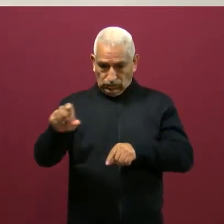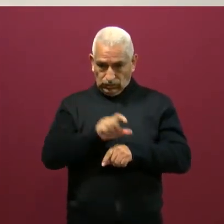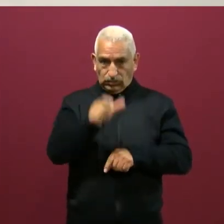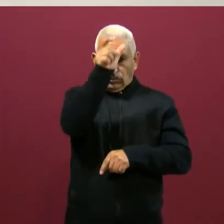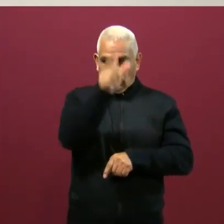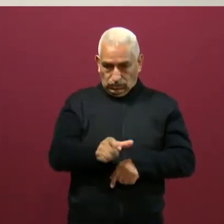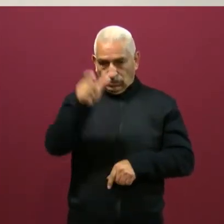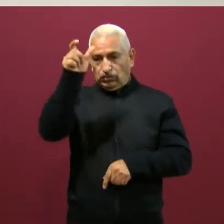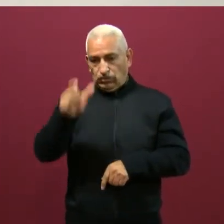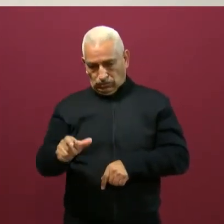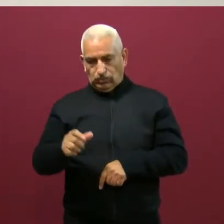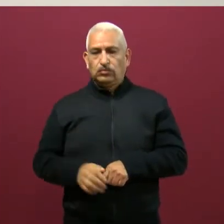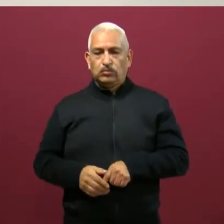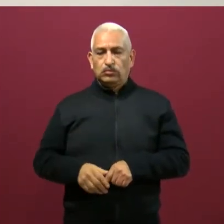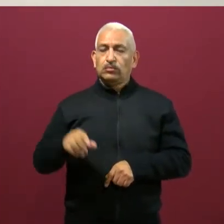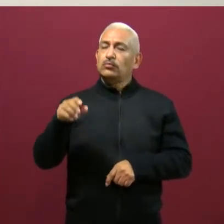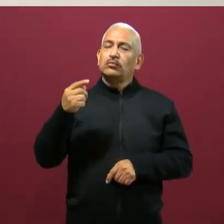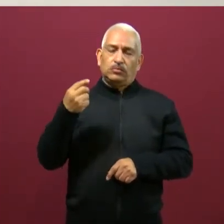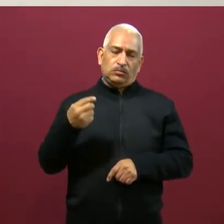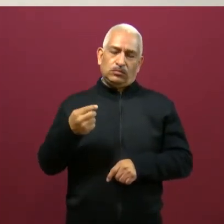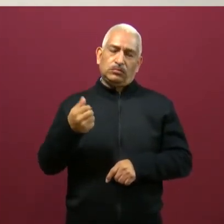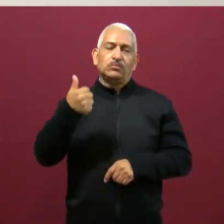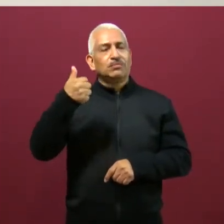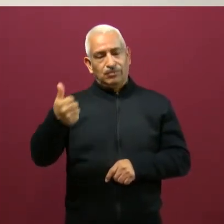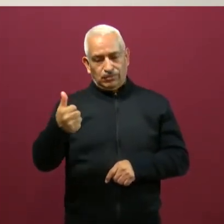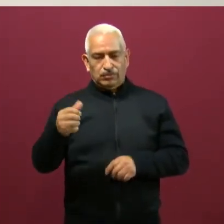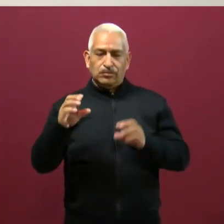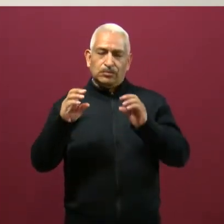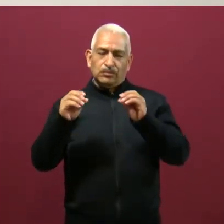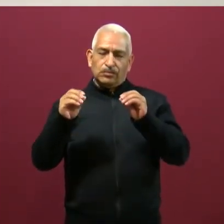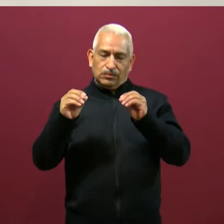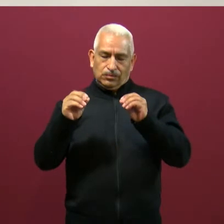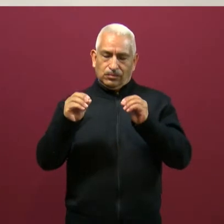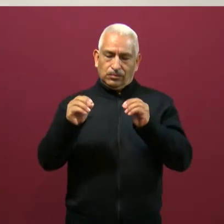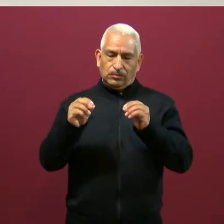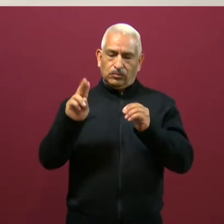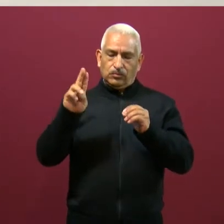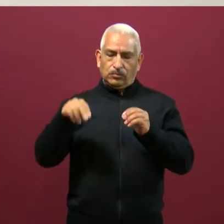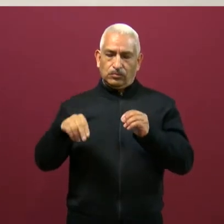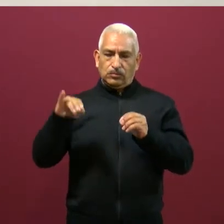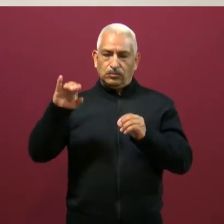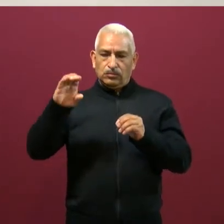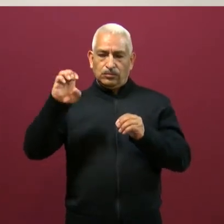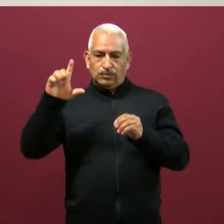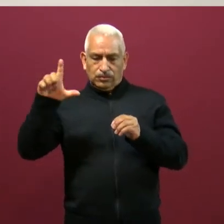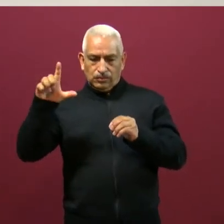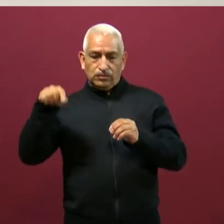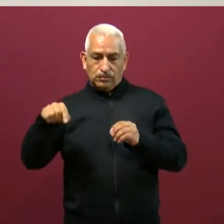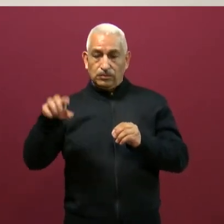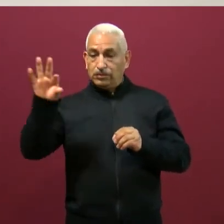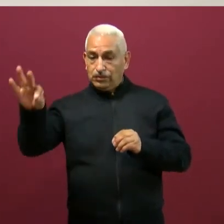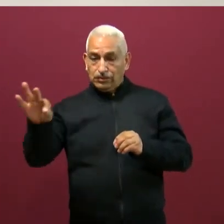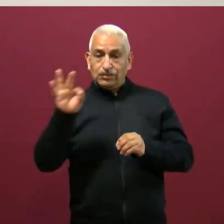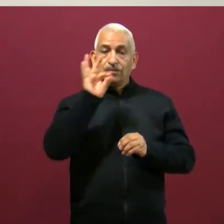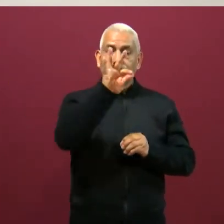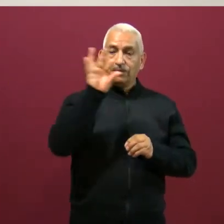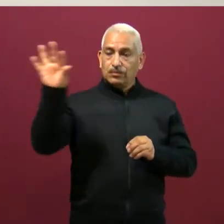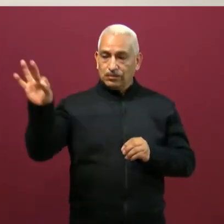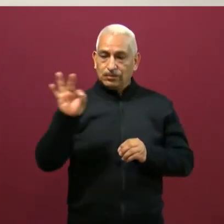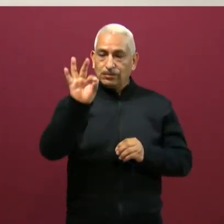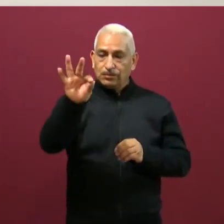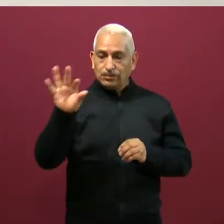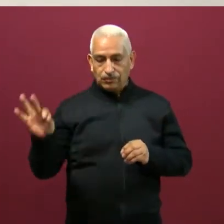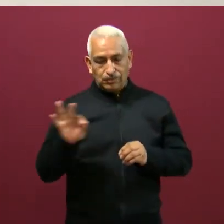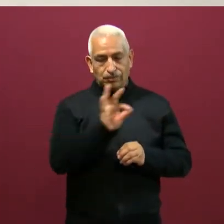las bolas de unicel que serán los signos perceptibles del sistema Braille